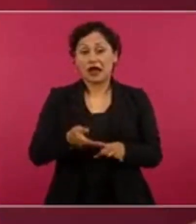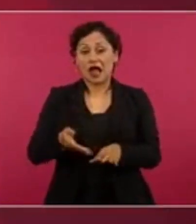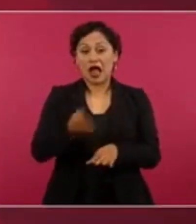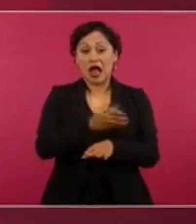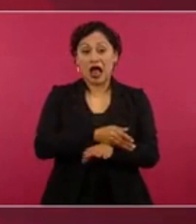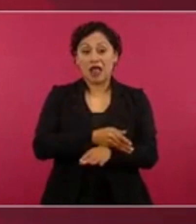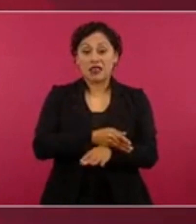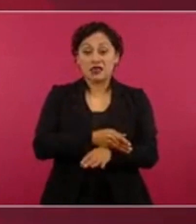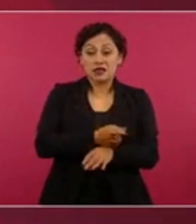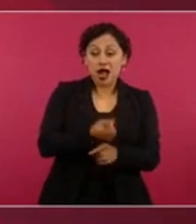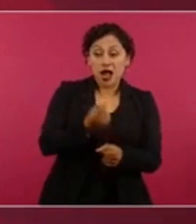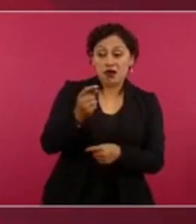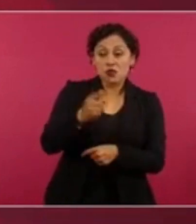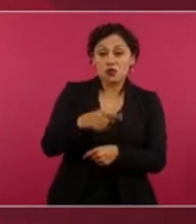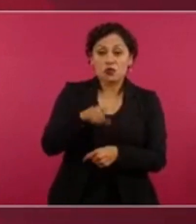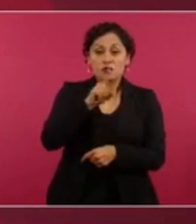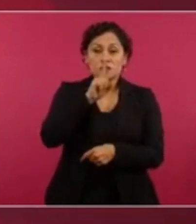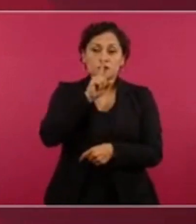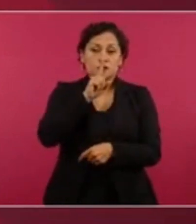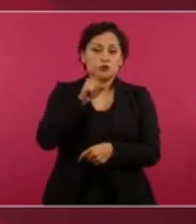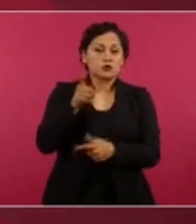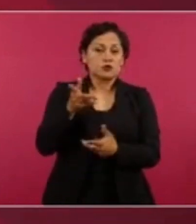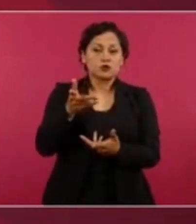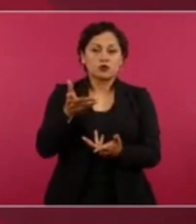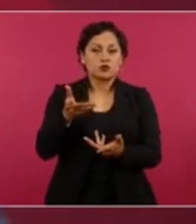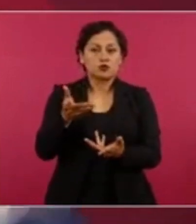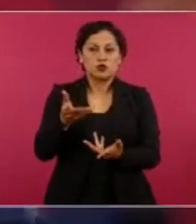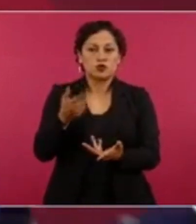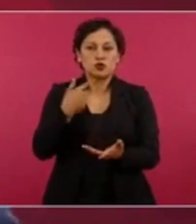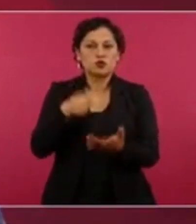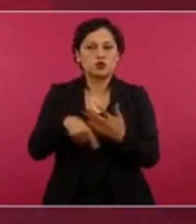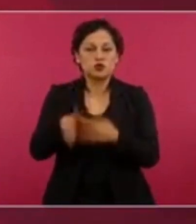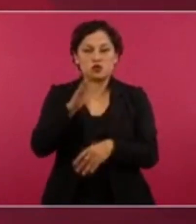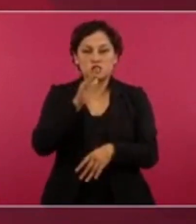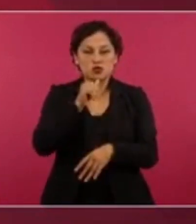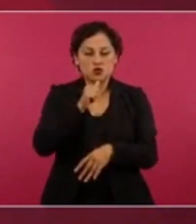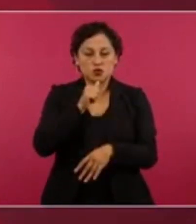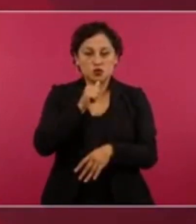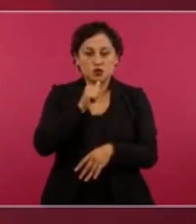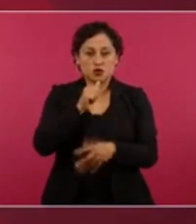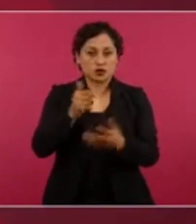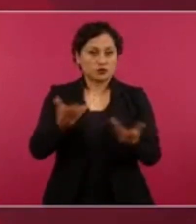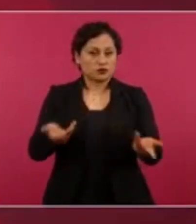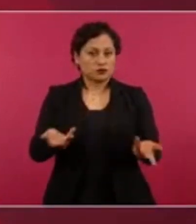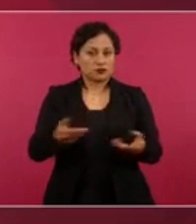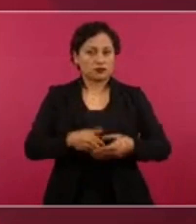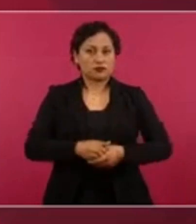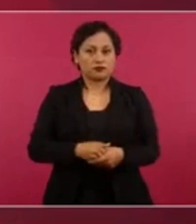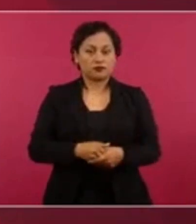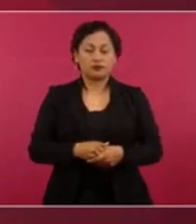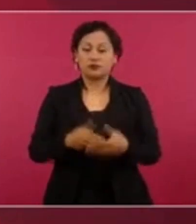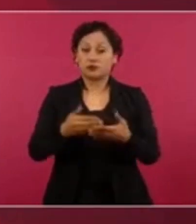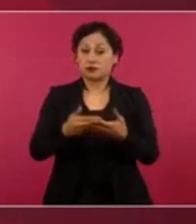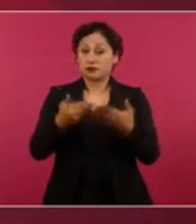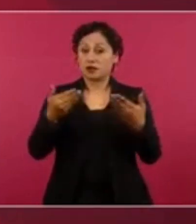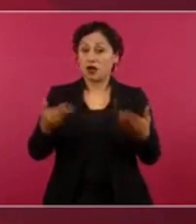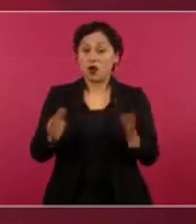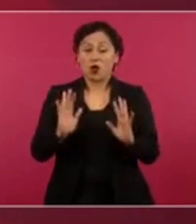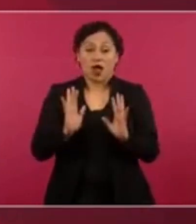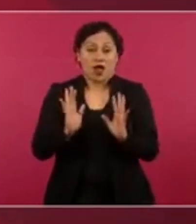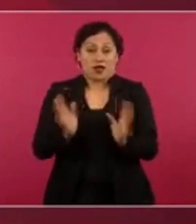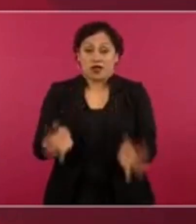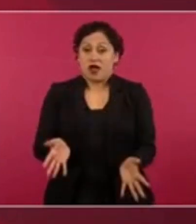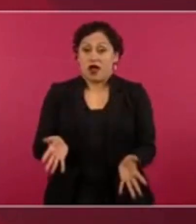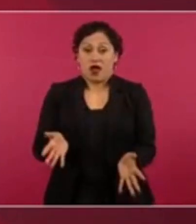intocables y que ahora ya no tienen impunidad,